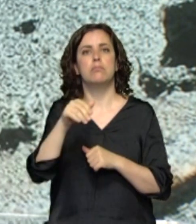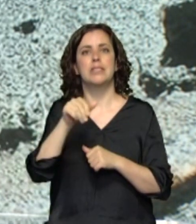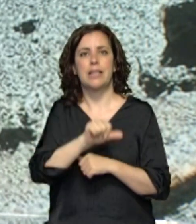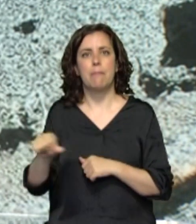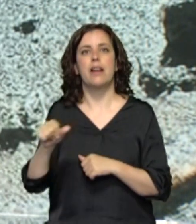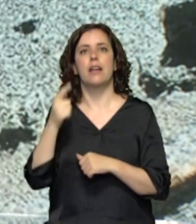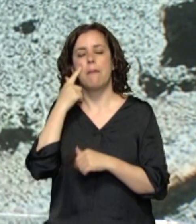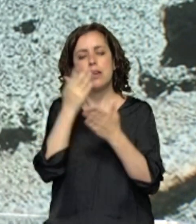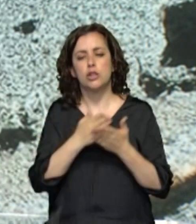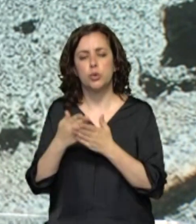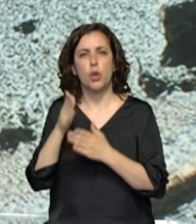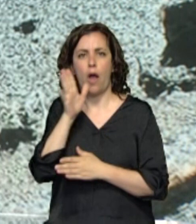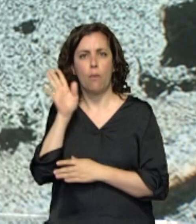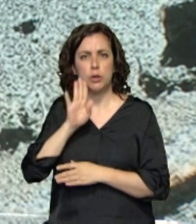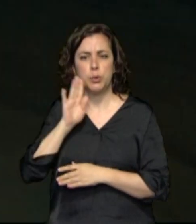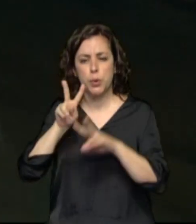análisis de las aguas residuales.